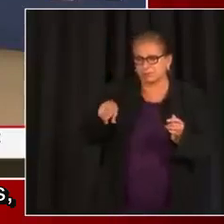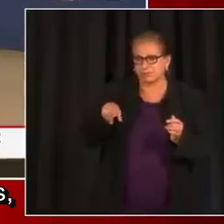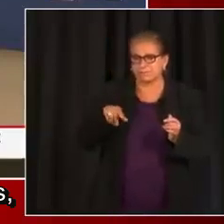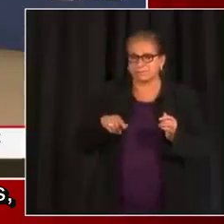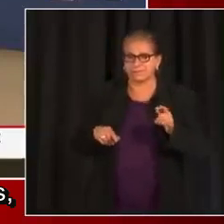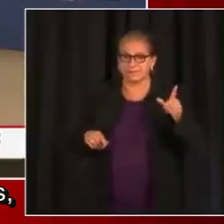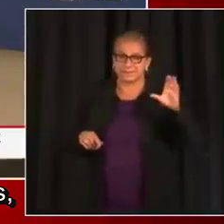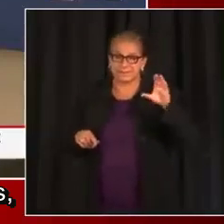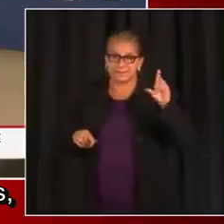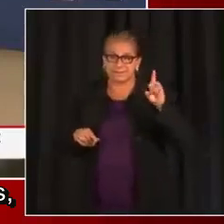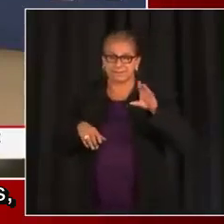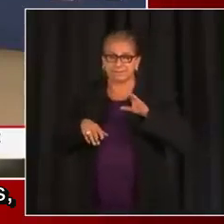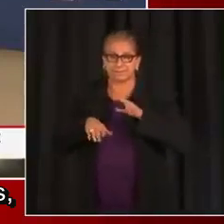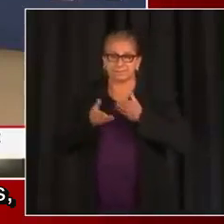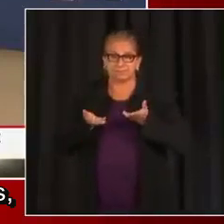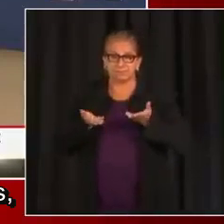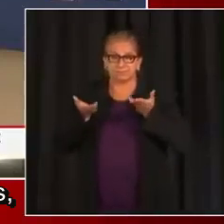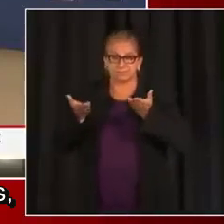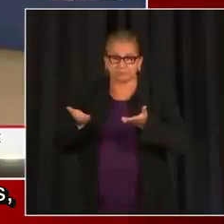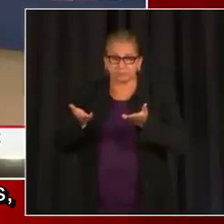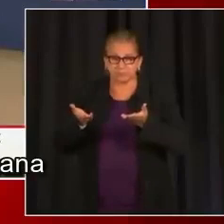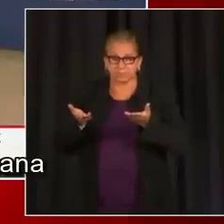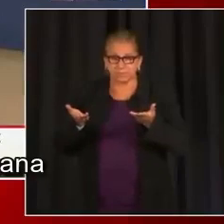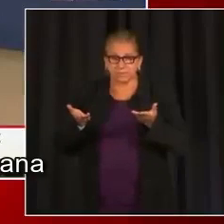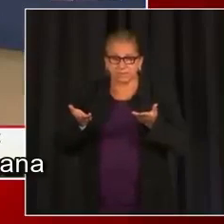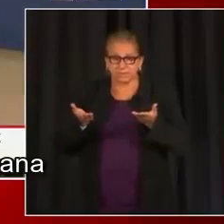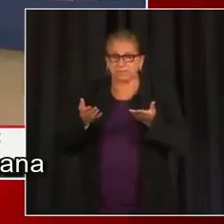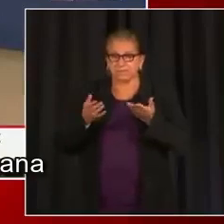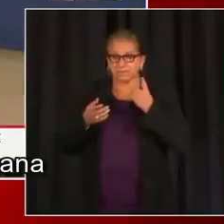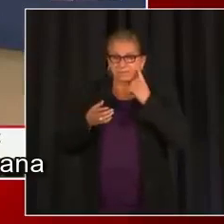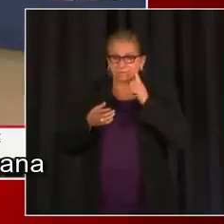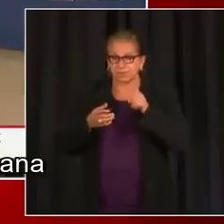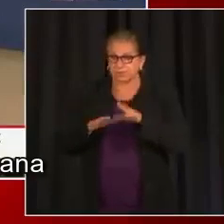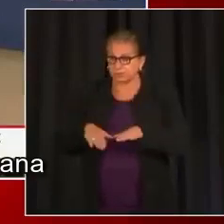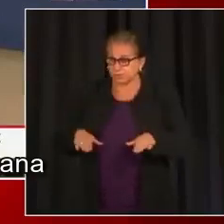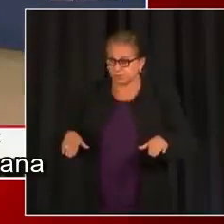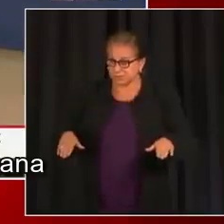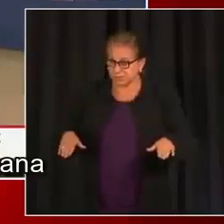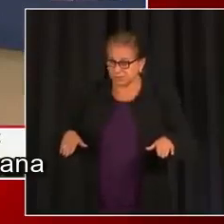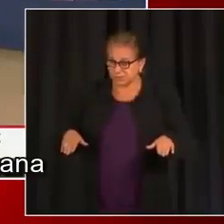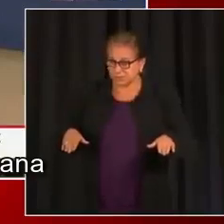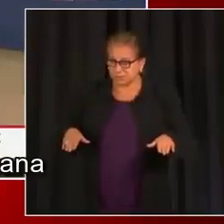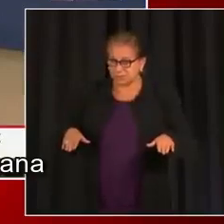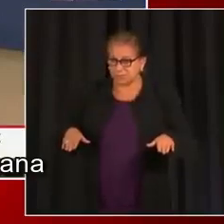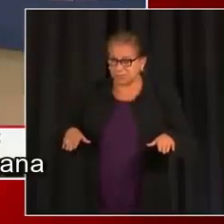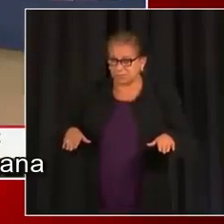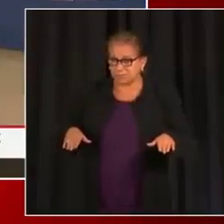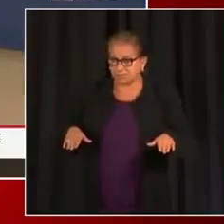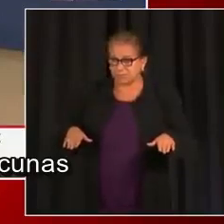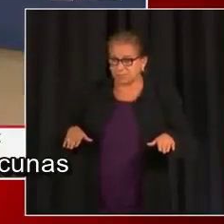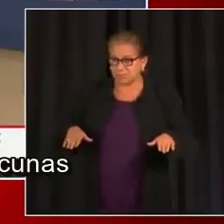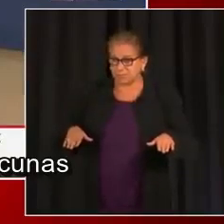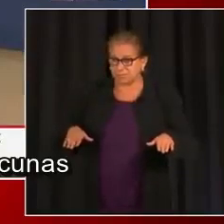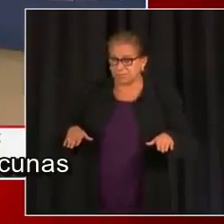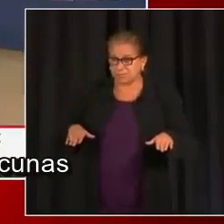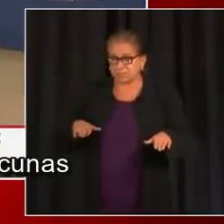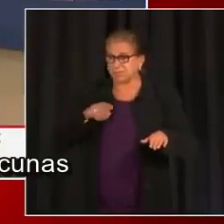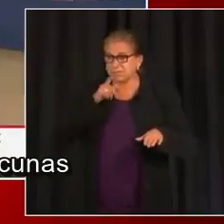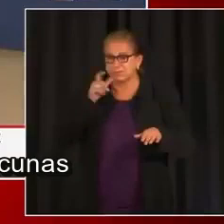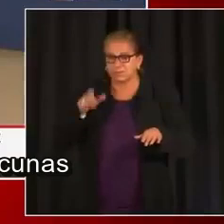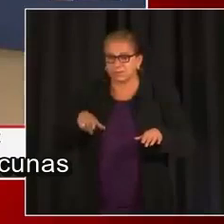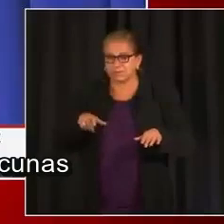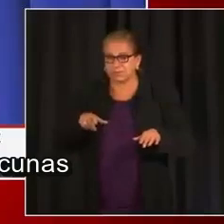recomendaron, incluso otras asociaciones, incluyendo la Academia Americana de Pediatras, que no